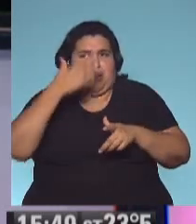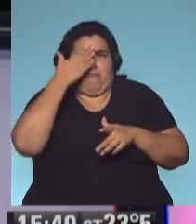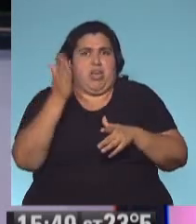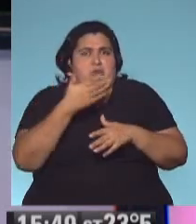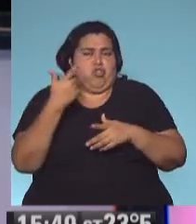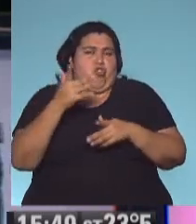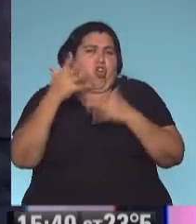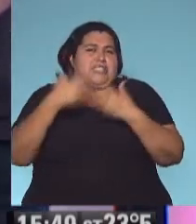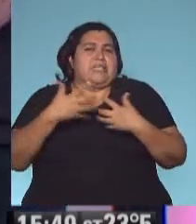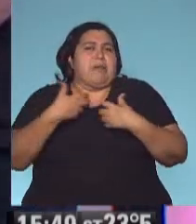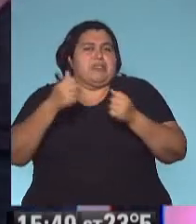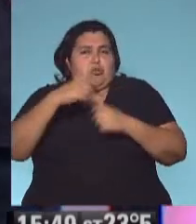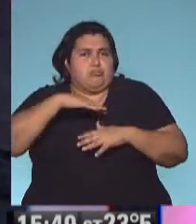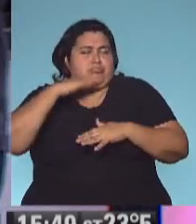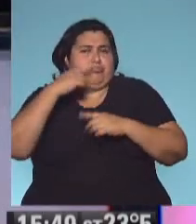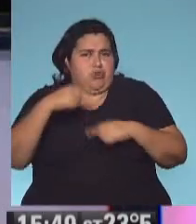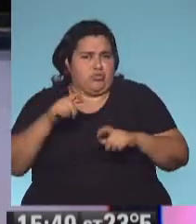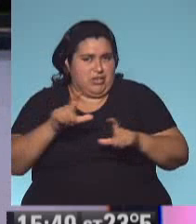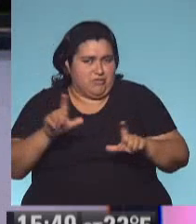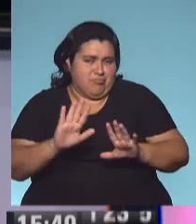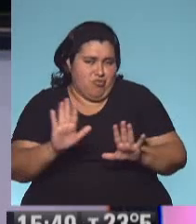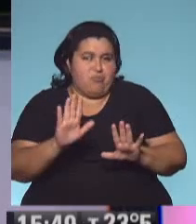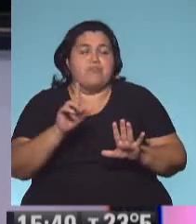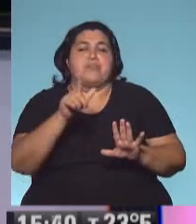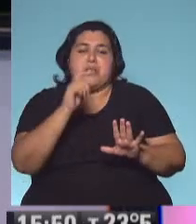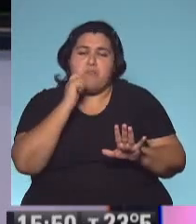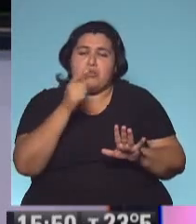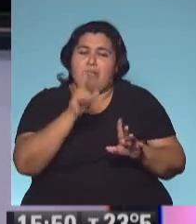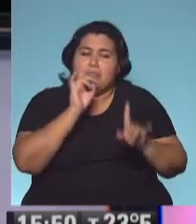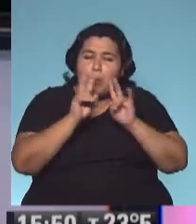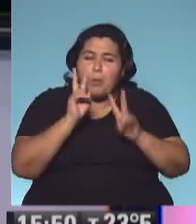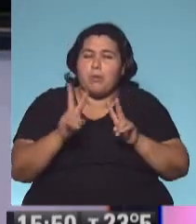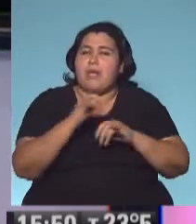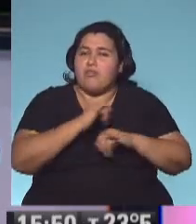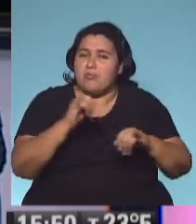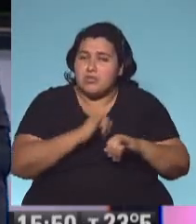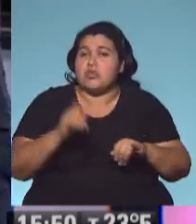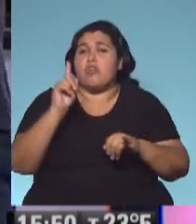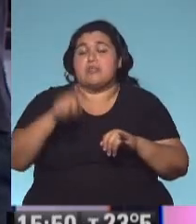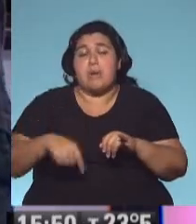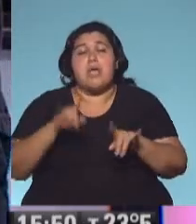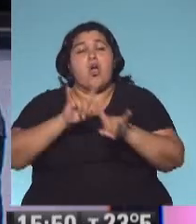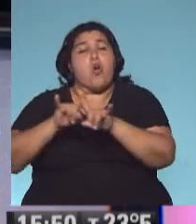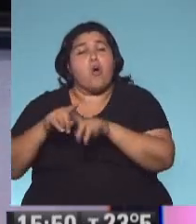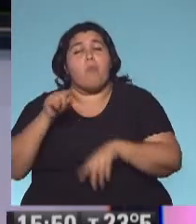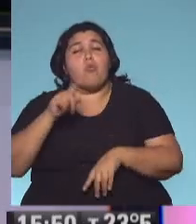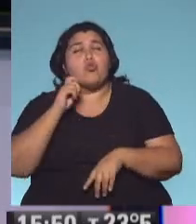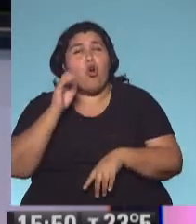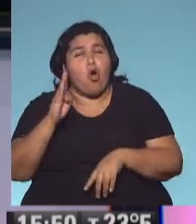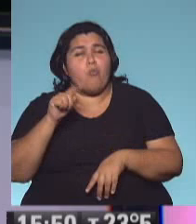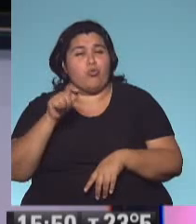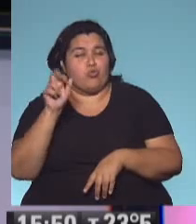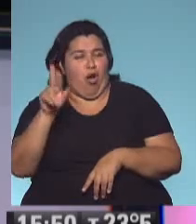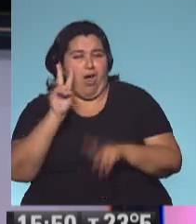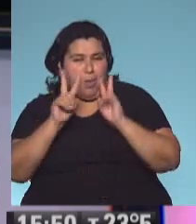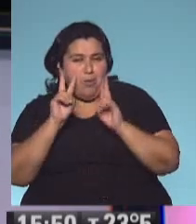estar en todas las páginas del Ministerio de Salud, también las tienen en seguimoseducando.gov.ar. Además de todo el contenido educativo